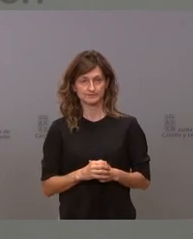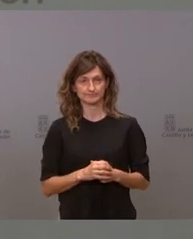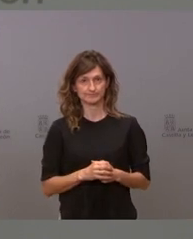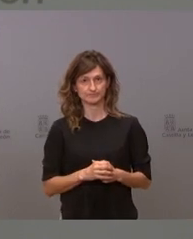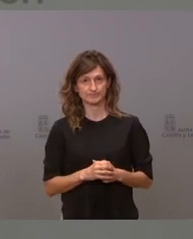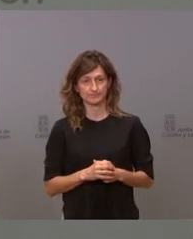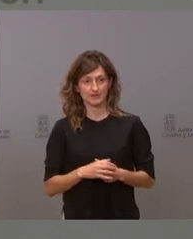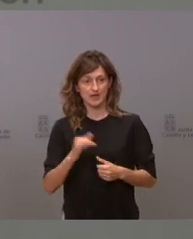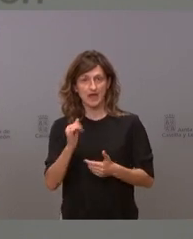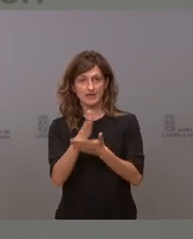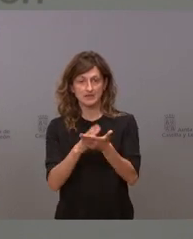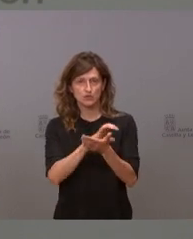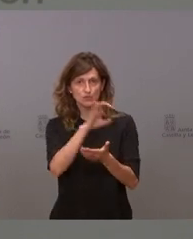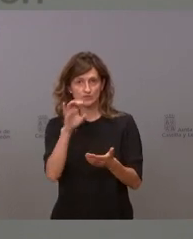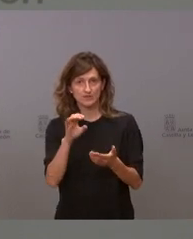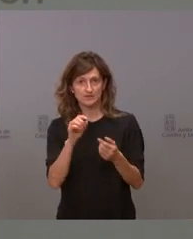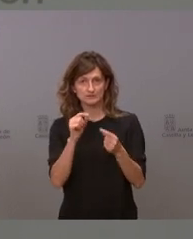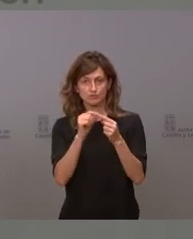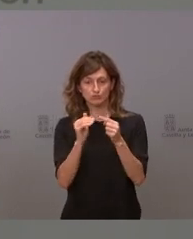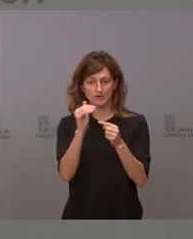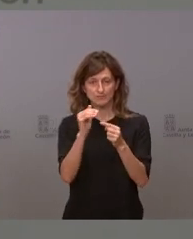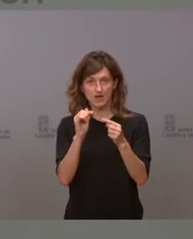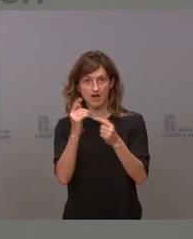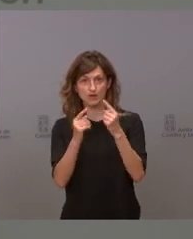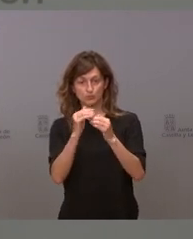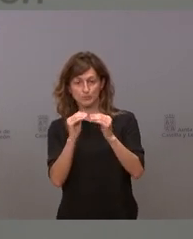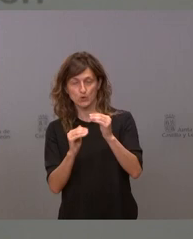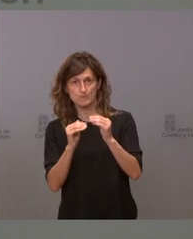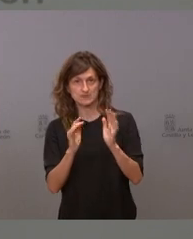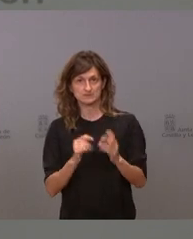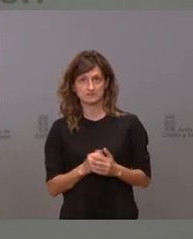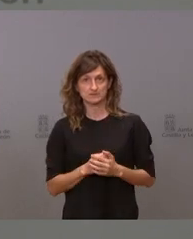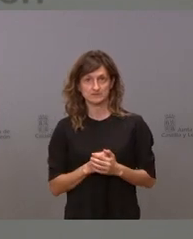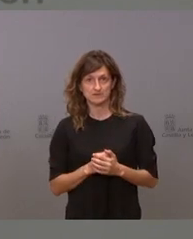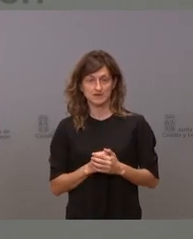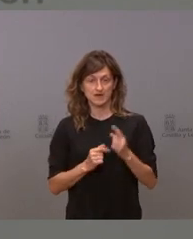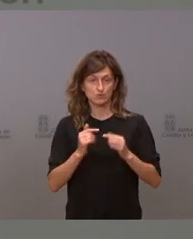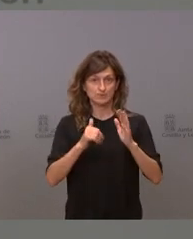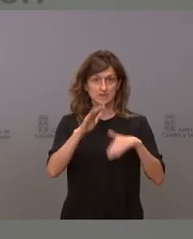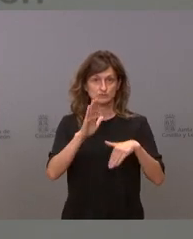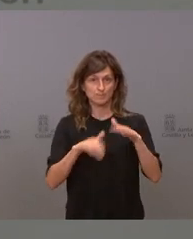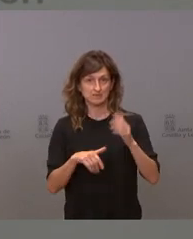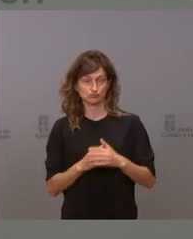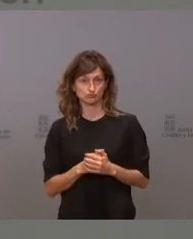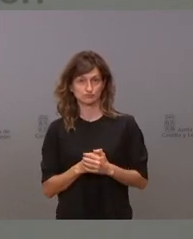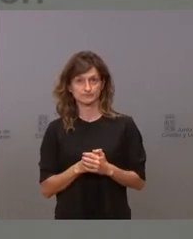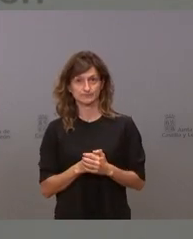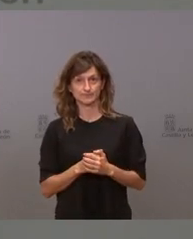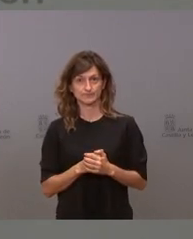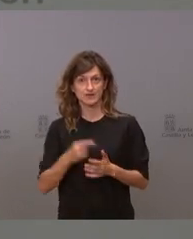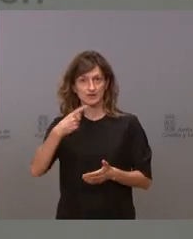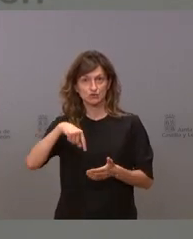hay comunidades que están un puntito por abajo hay algunas que están un poquito más y otras que están un poquito por encima y nosotros